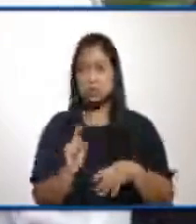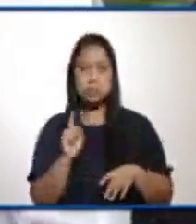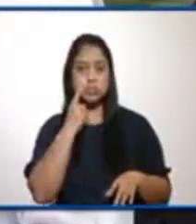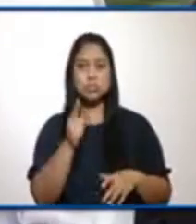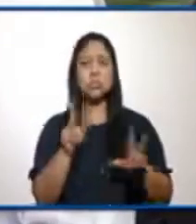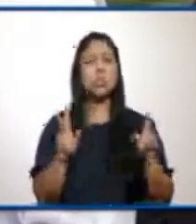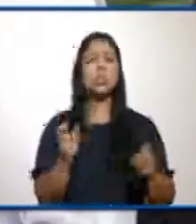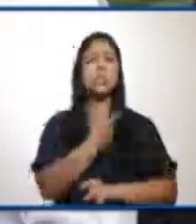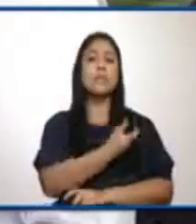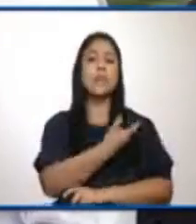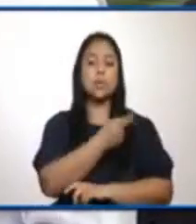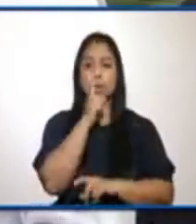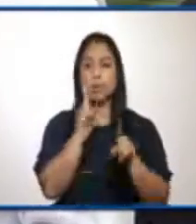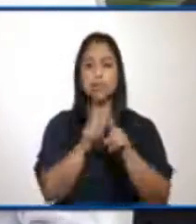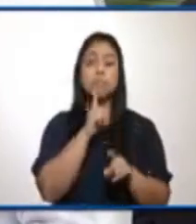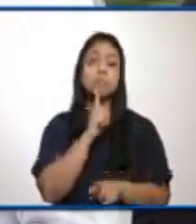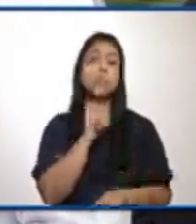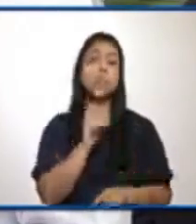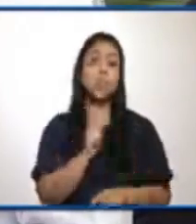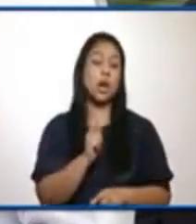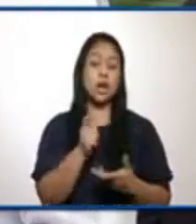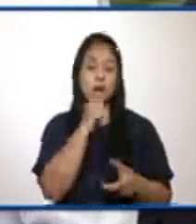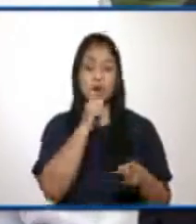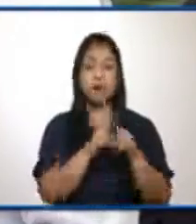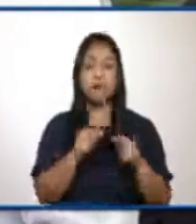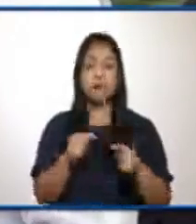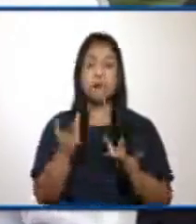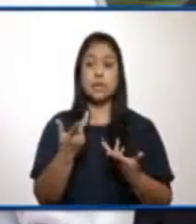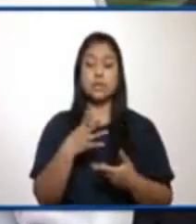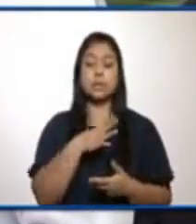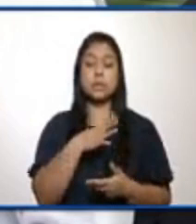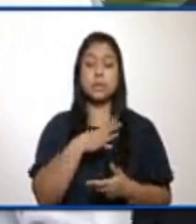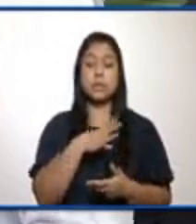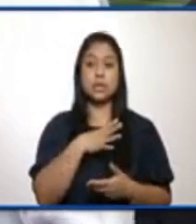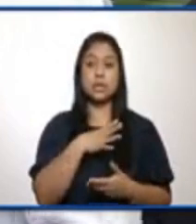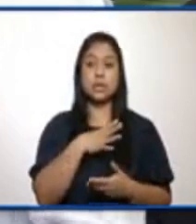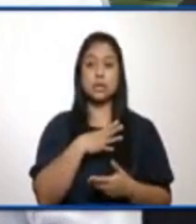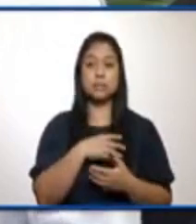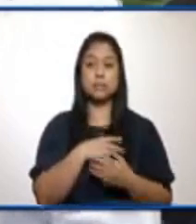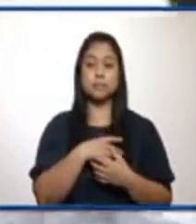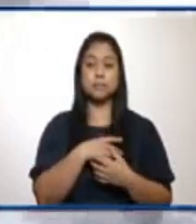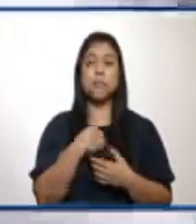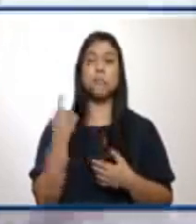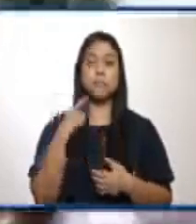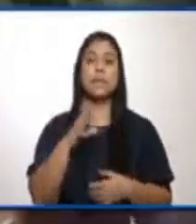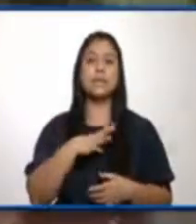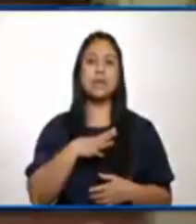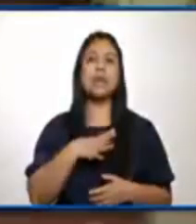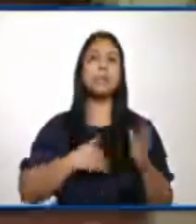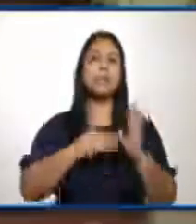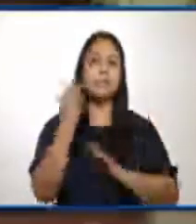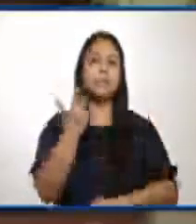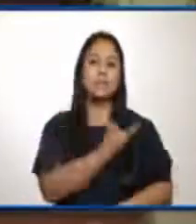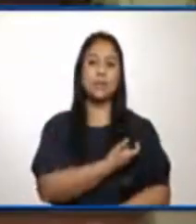vacunas y poder mejorar el, para mejor, tener mejor, tener más vacunas? Gracias. Sí,